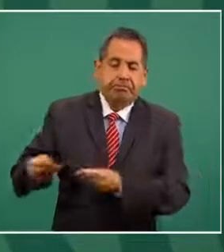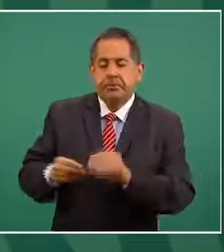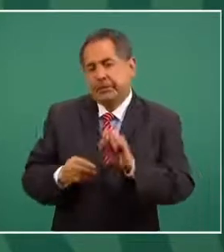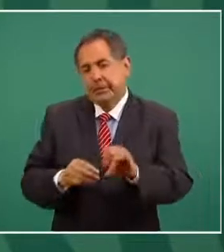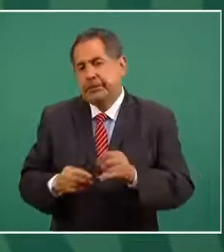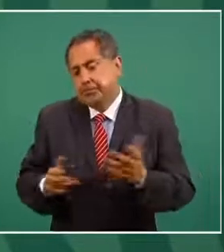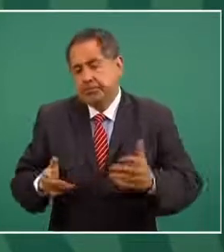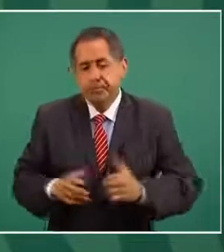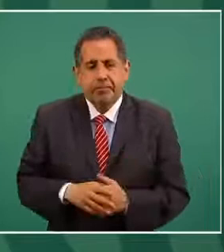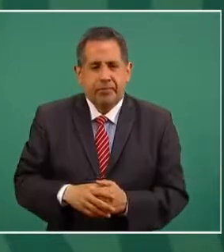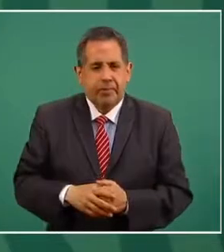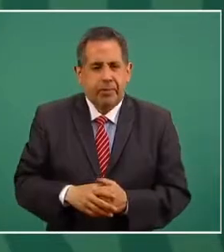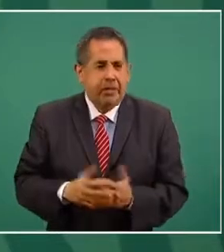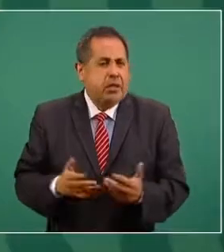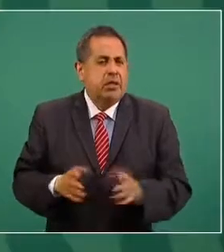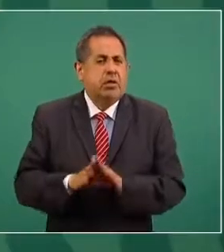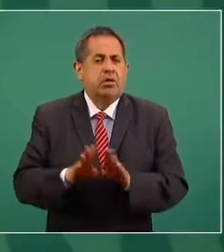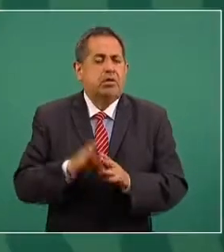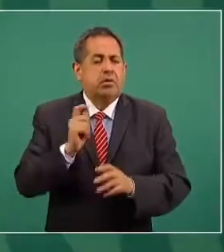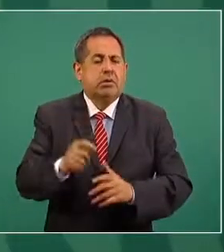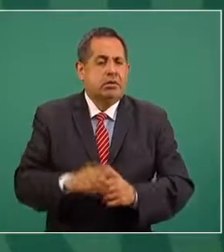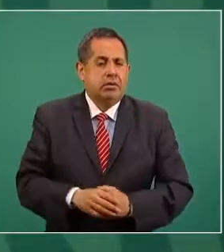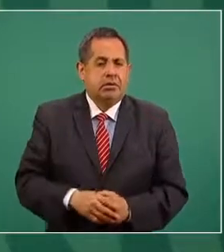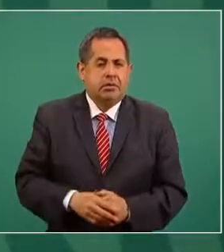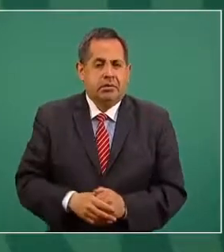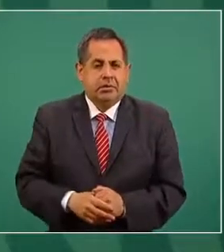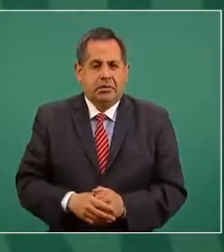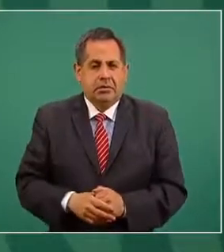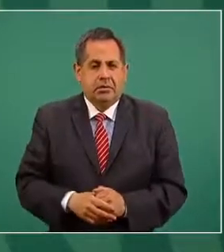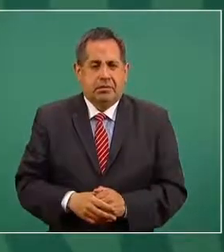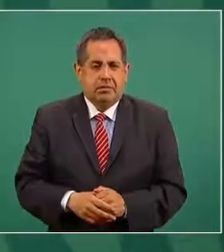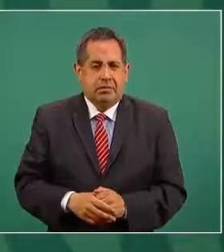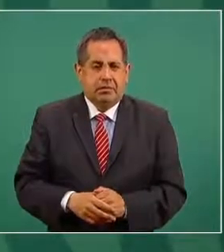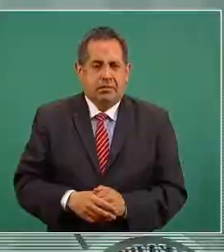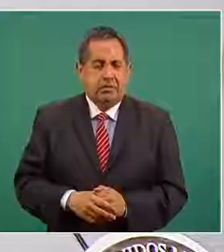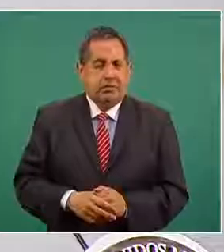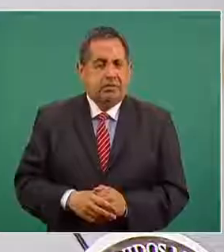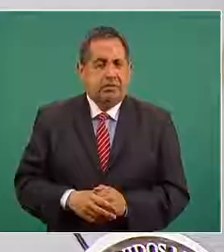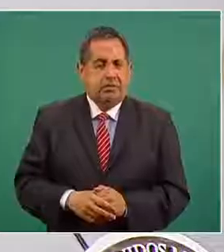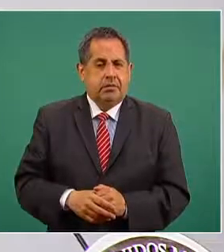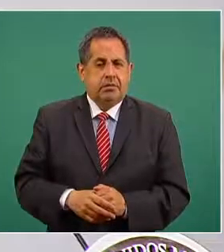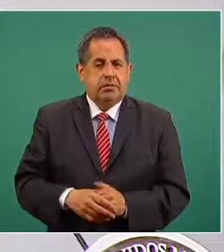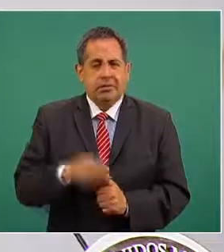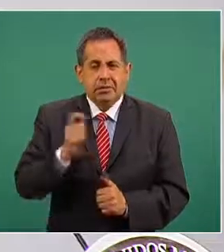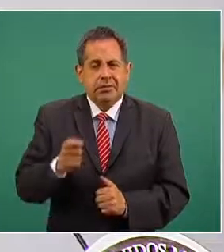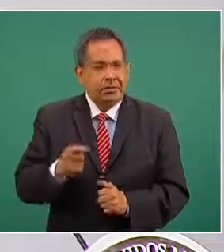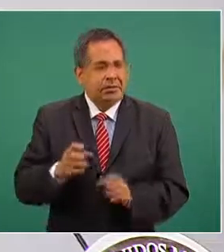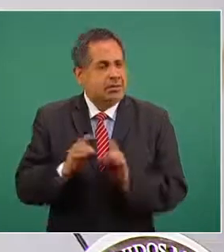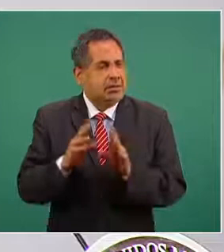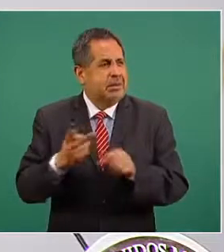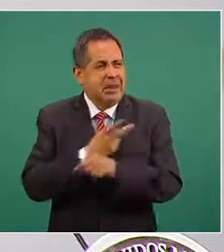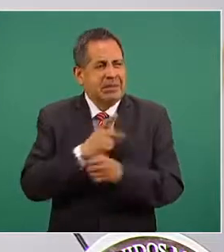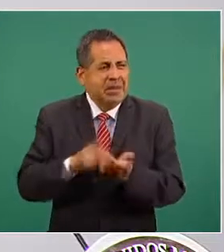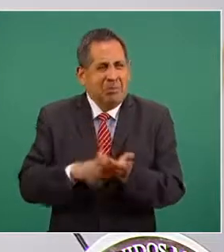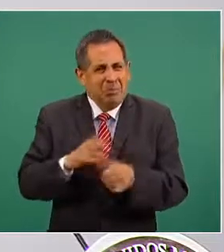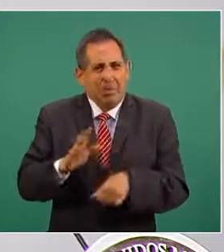entonces que pasaron estas cosas?